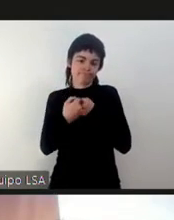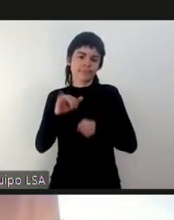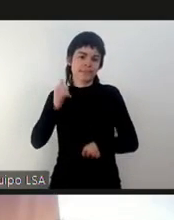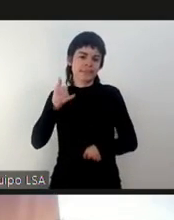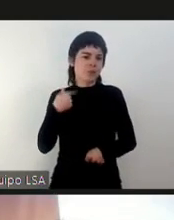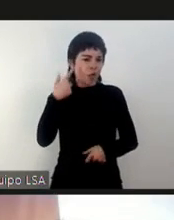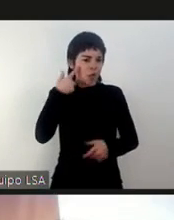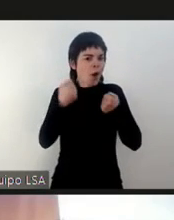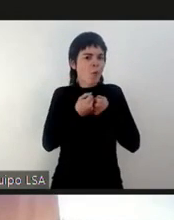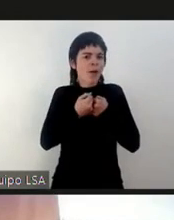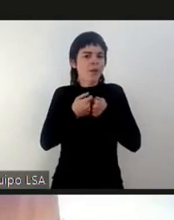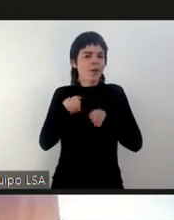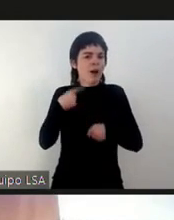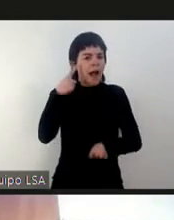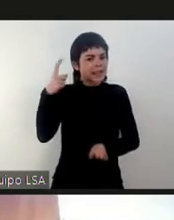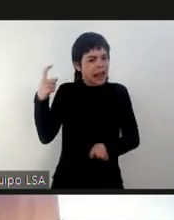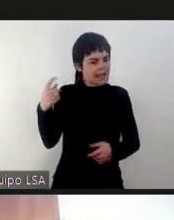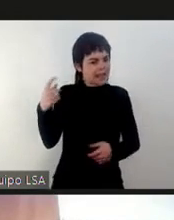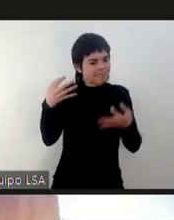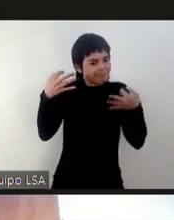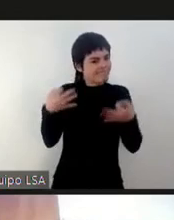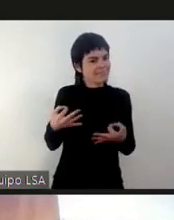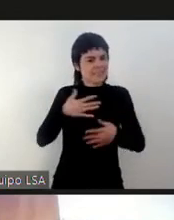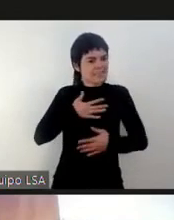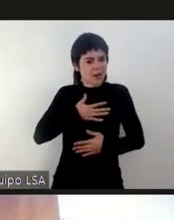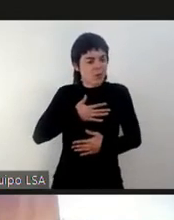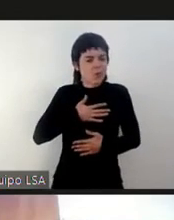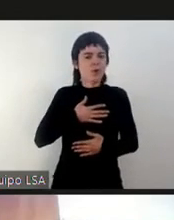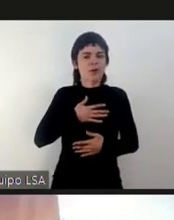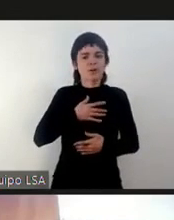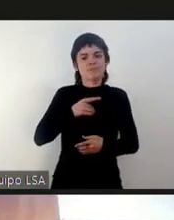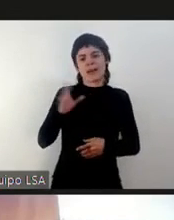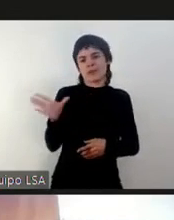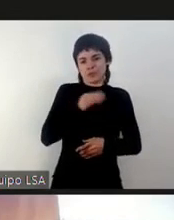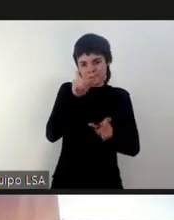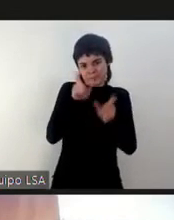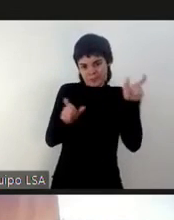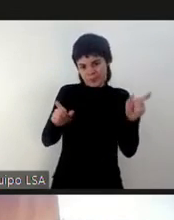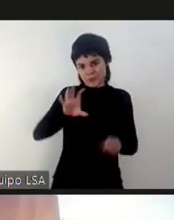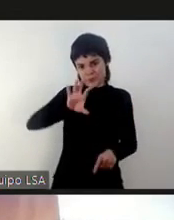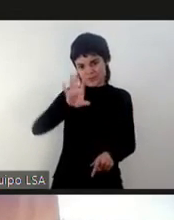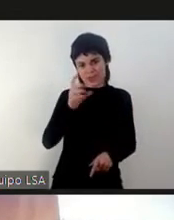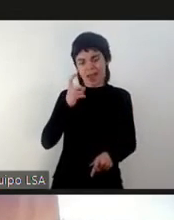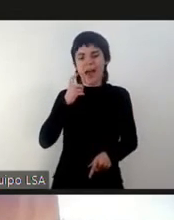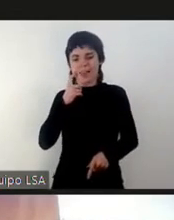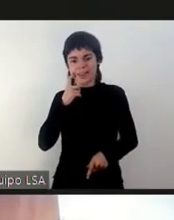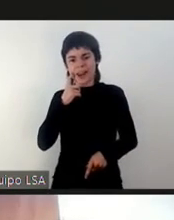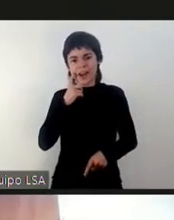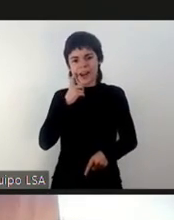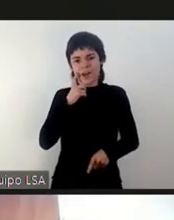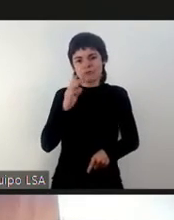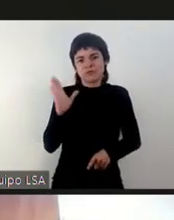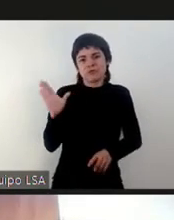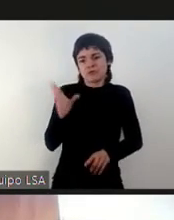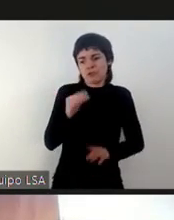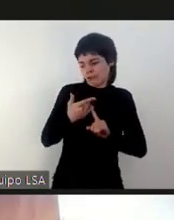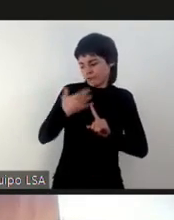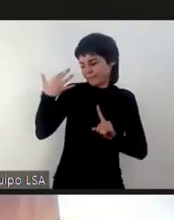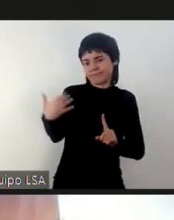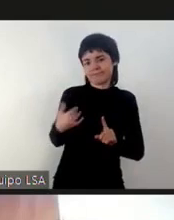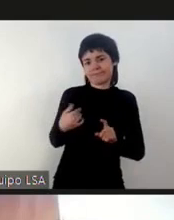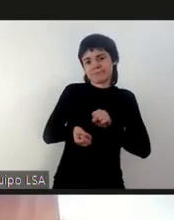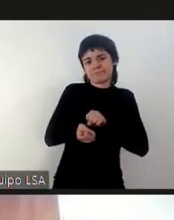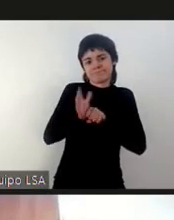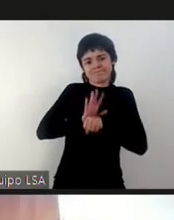así también el sentir a todos los entrerrianos y entrerrianas que han perdido su vida en este contexto de tragedia